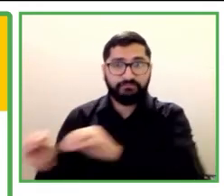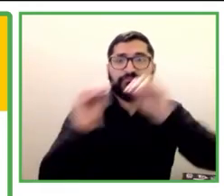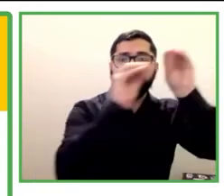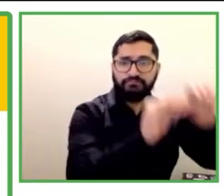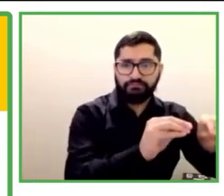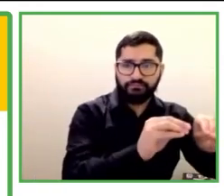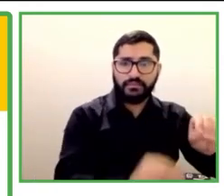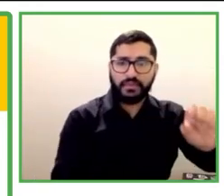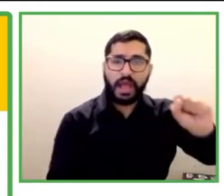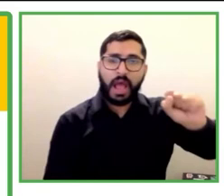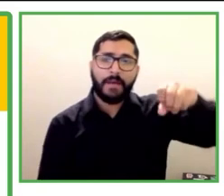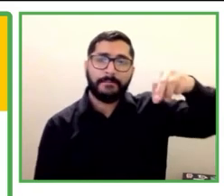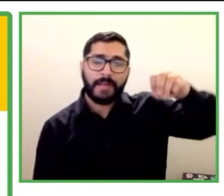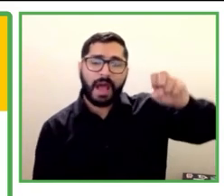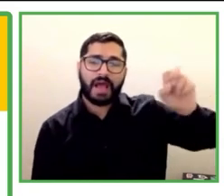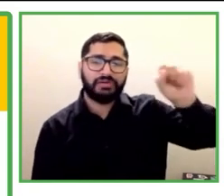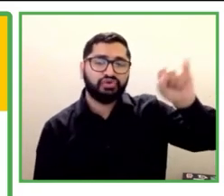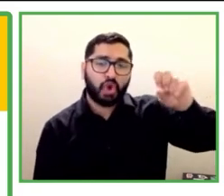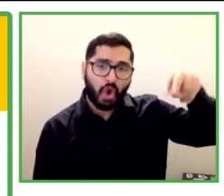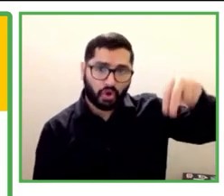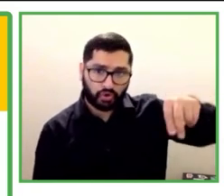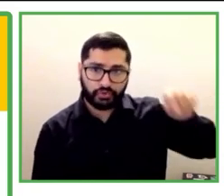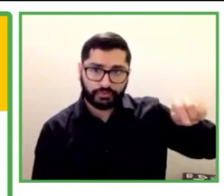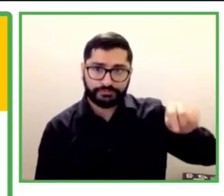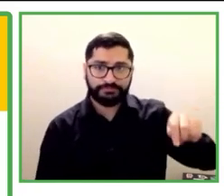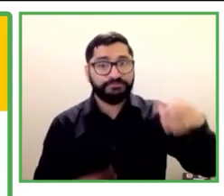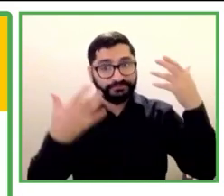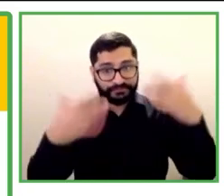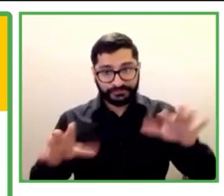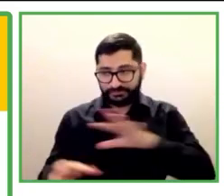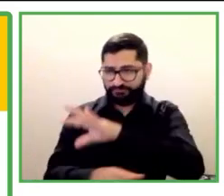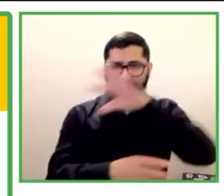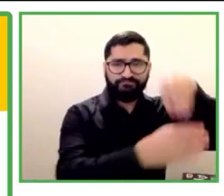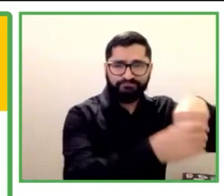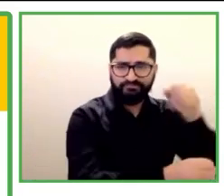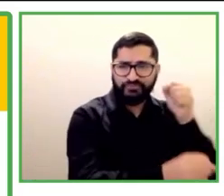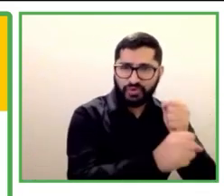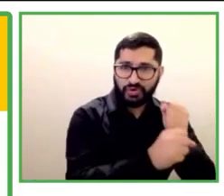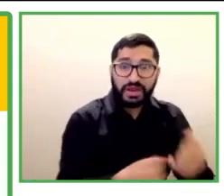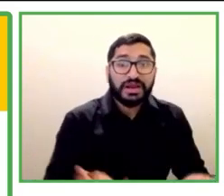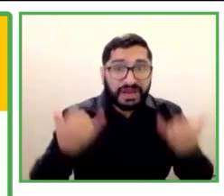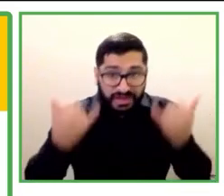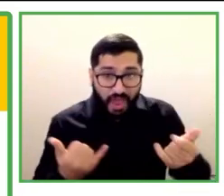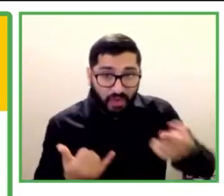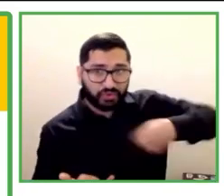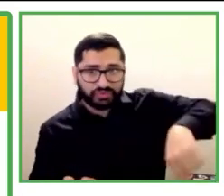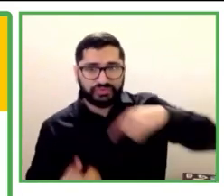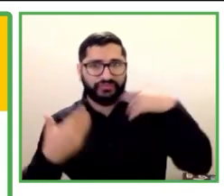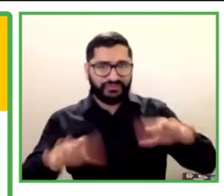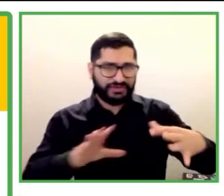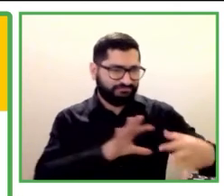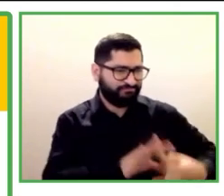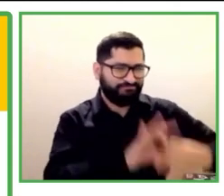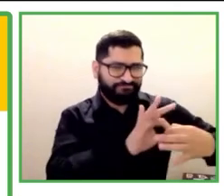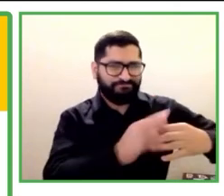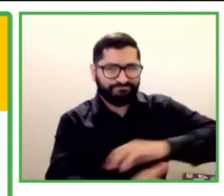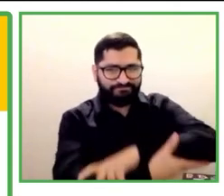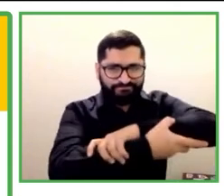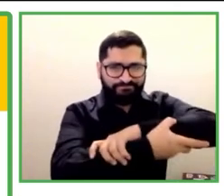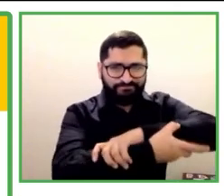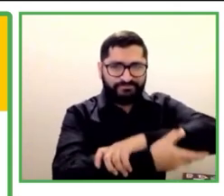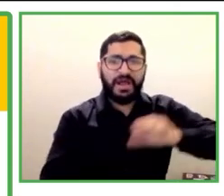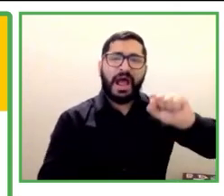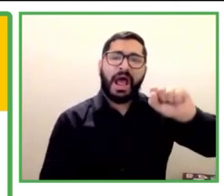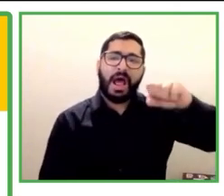Amazon. Y les proporcionamos también este contacto con estos jóvenes